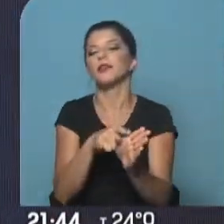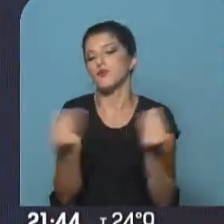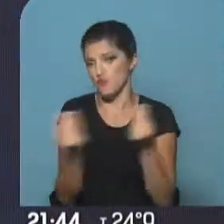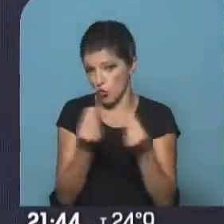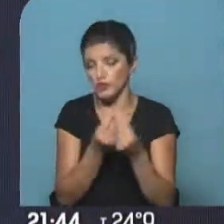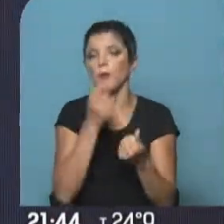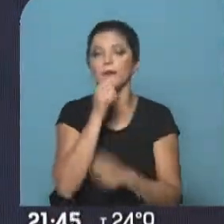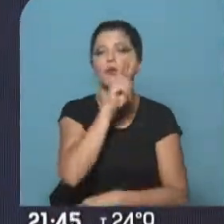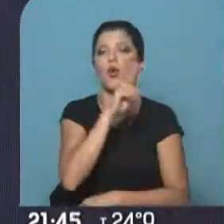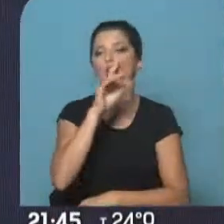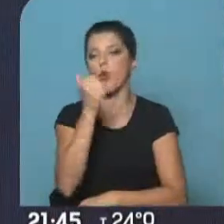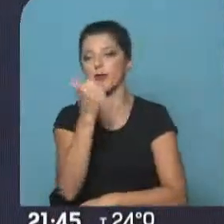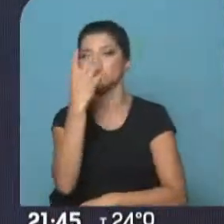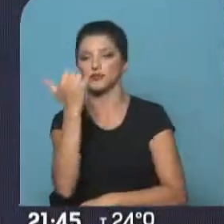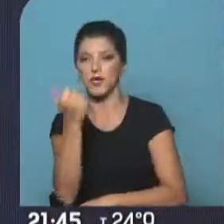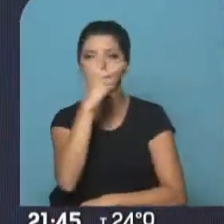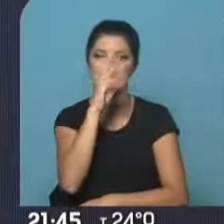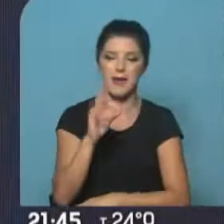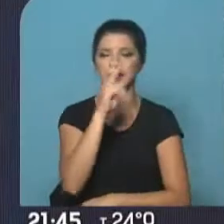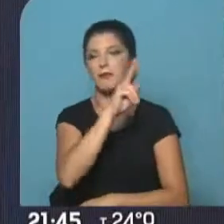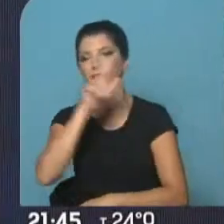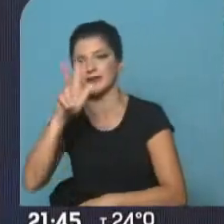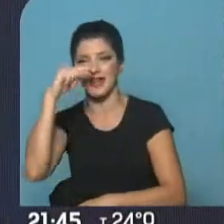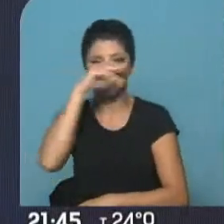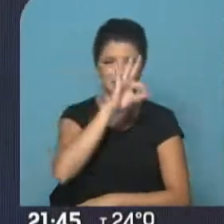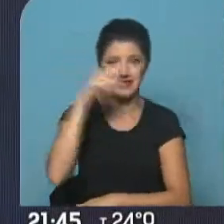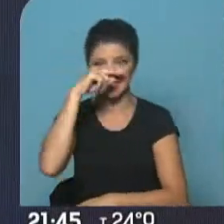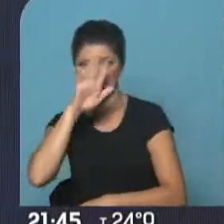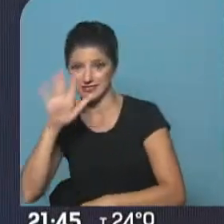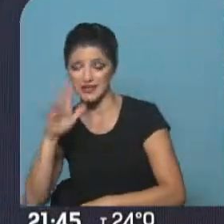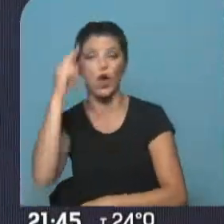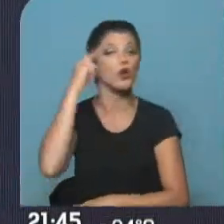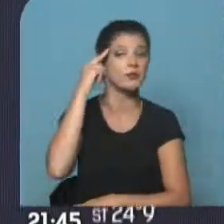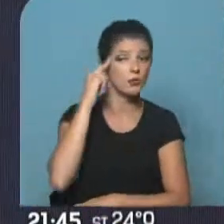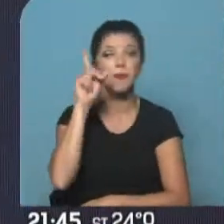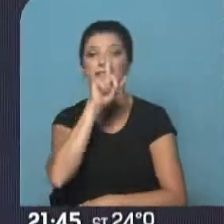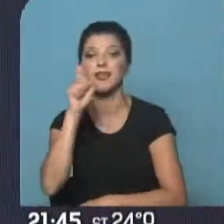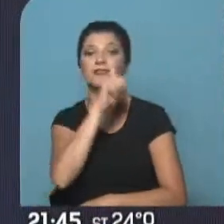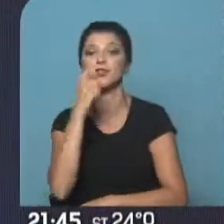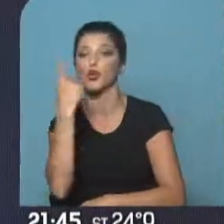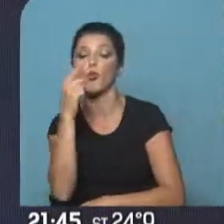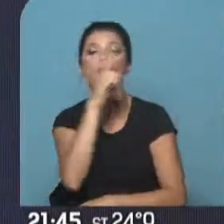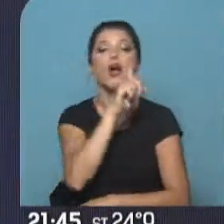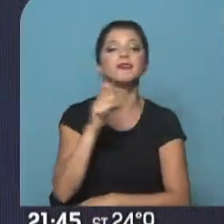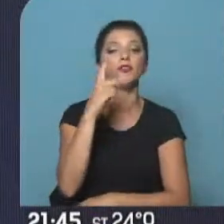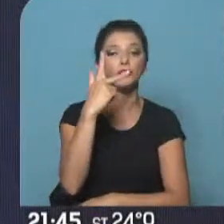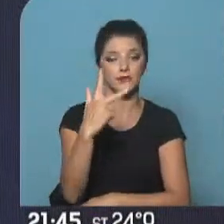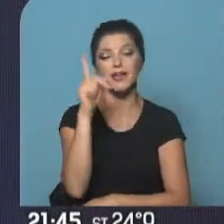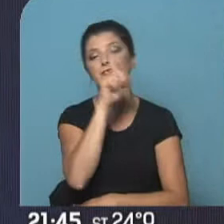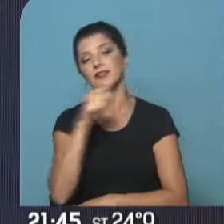las líneas 2, 4, 6, 20, 23, 70, 75, 99, 100, 101, 103, 105, 111,